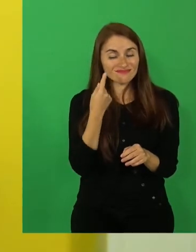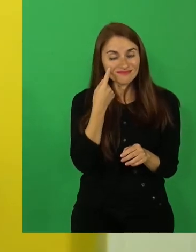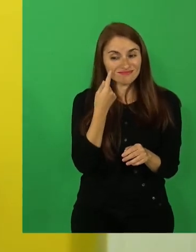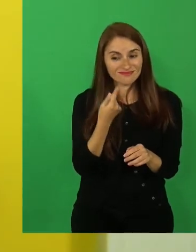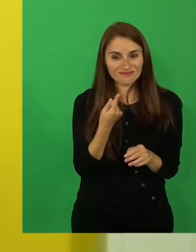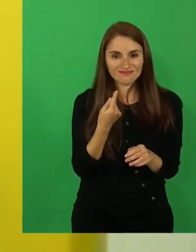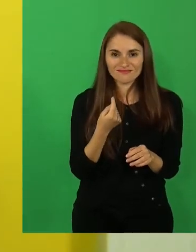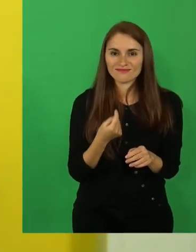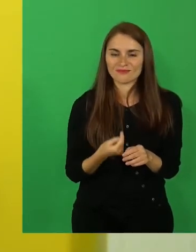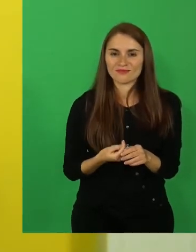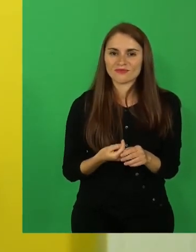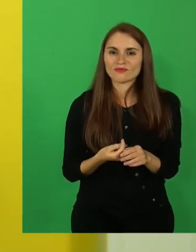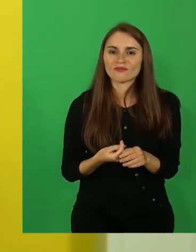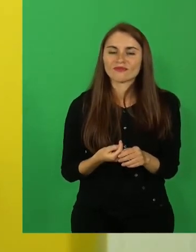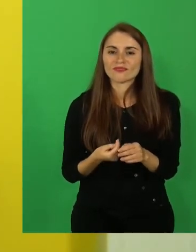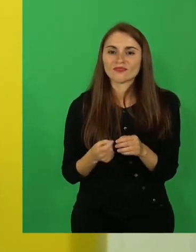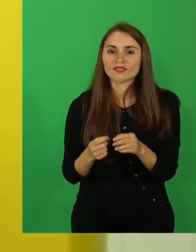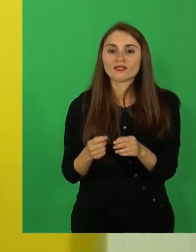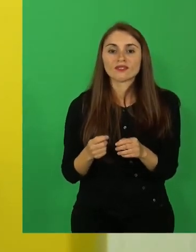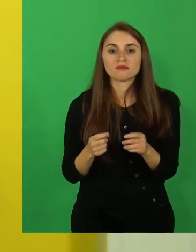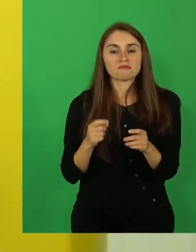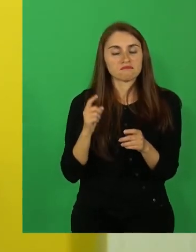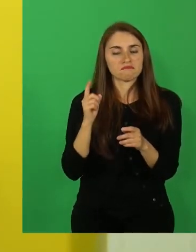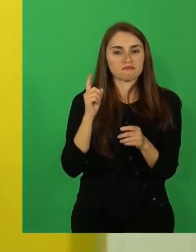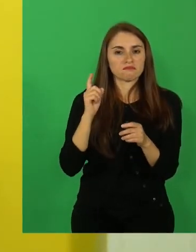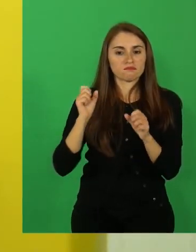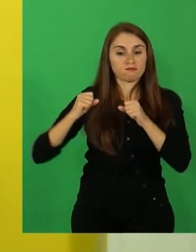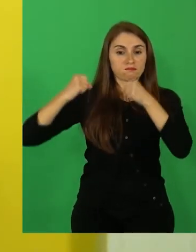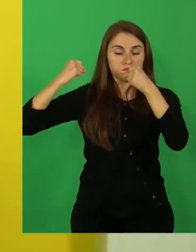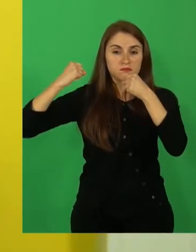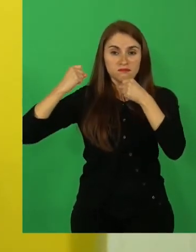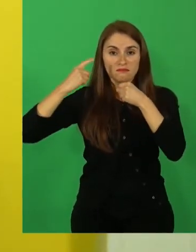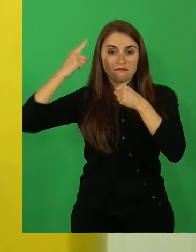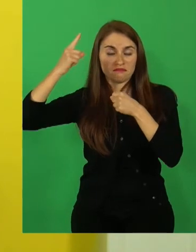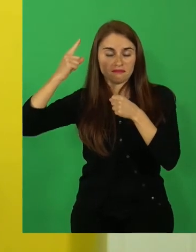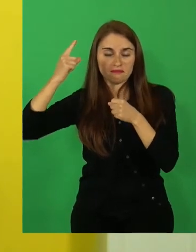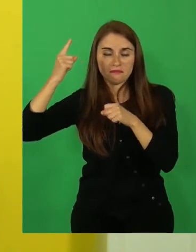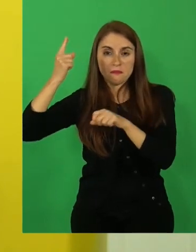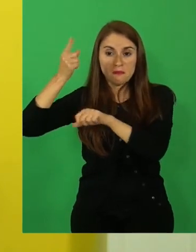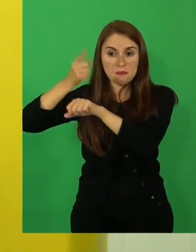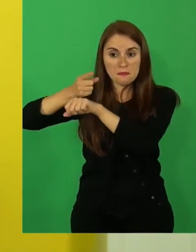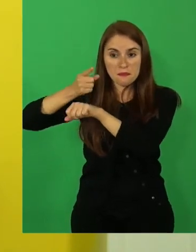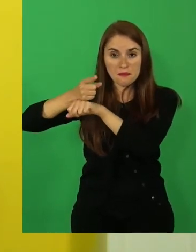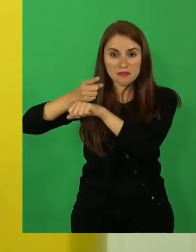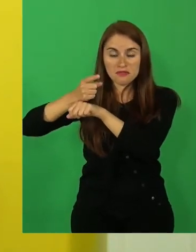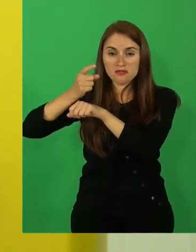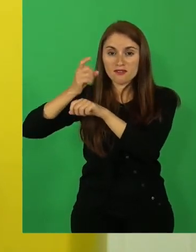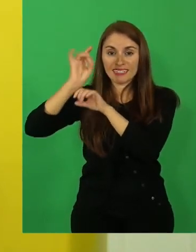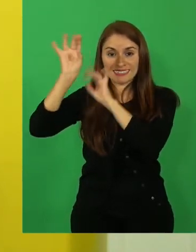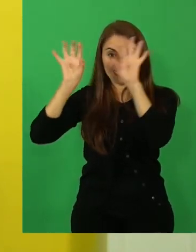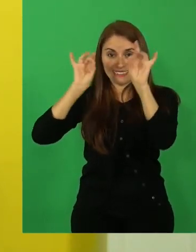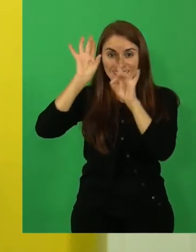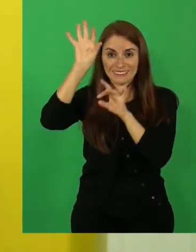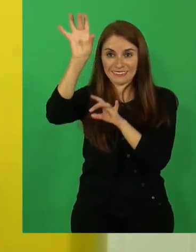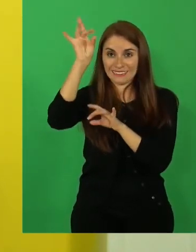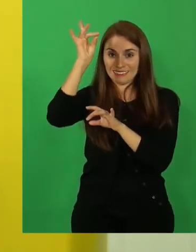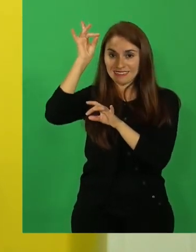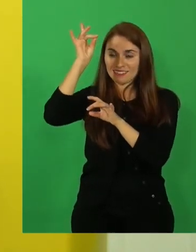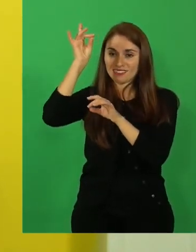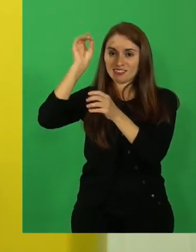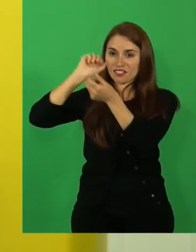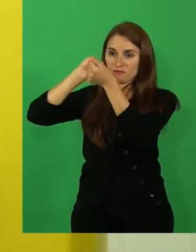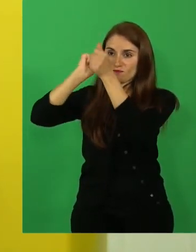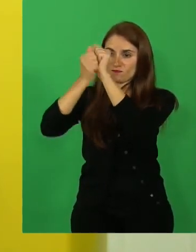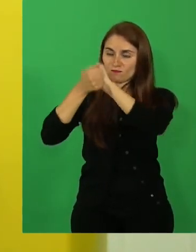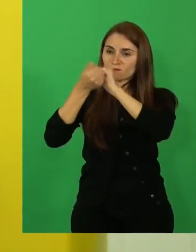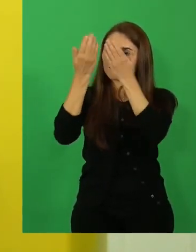mandó, cierto, a esa estrella, la convirtió en